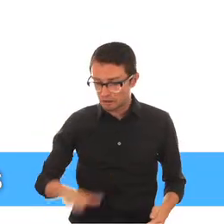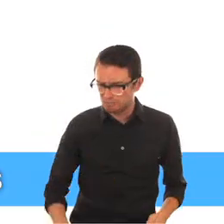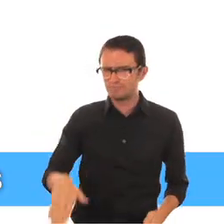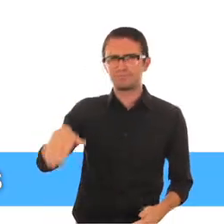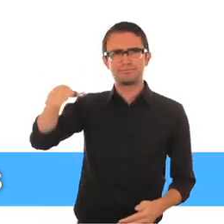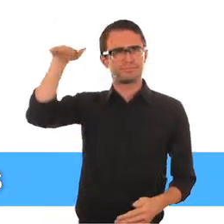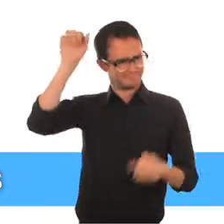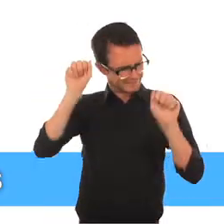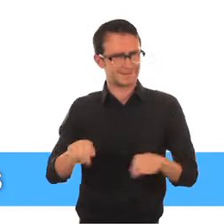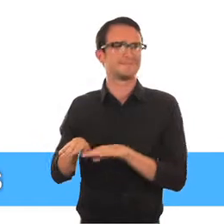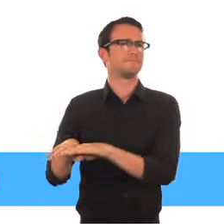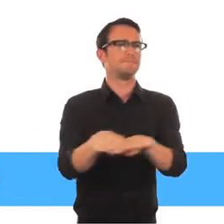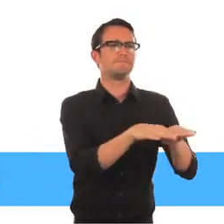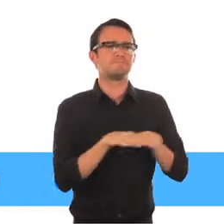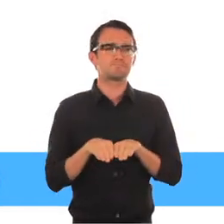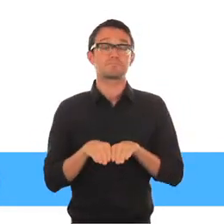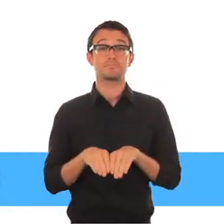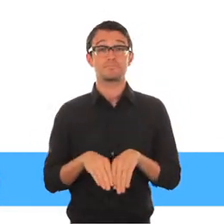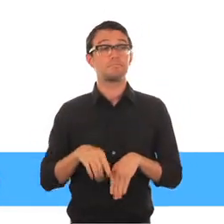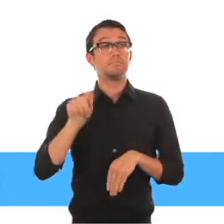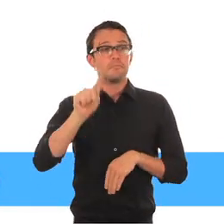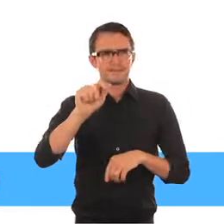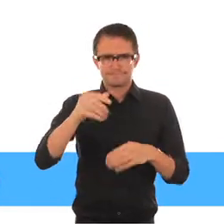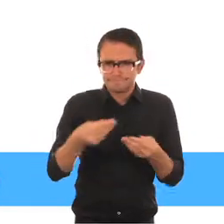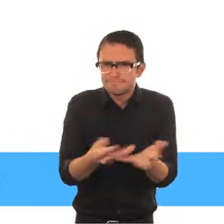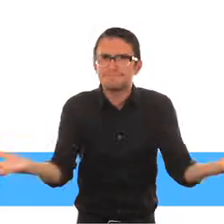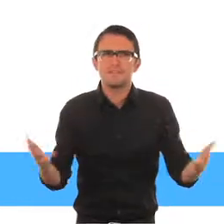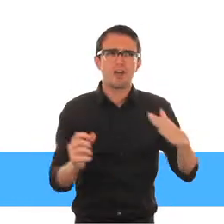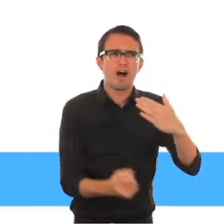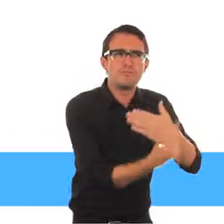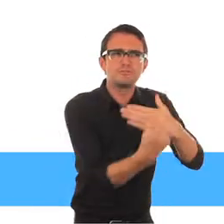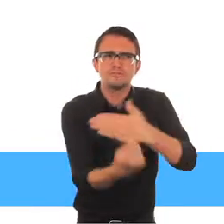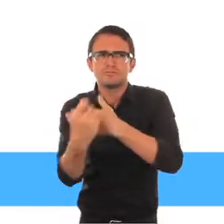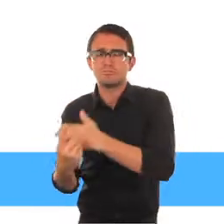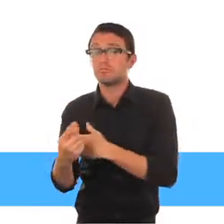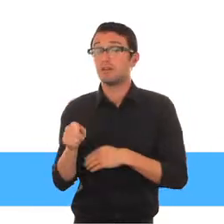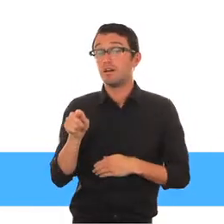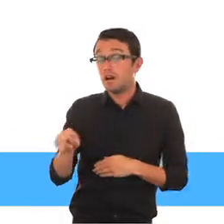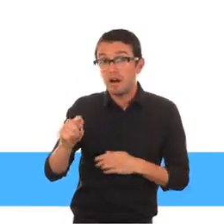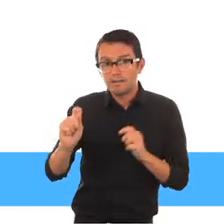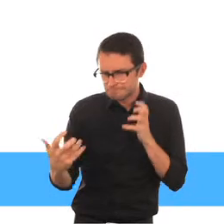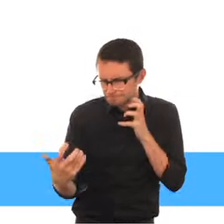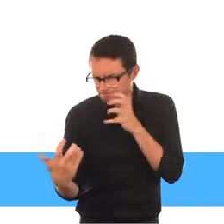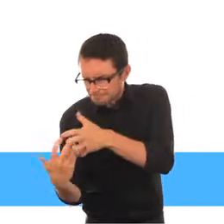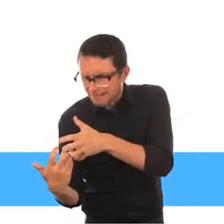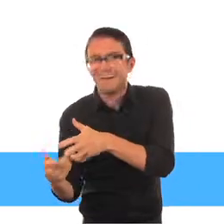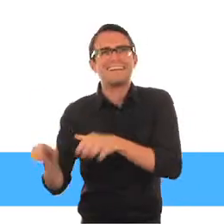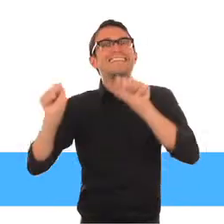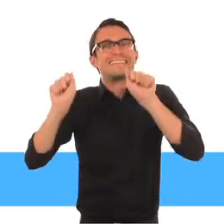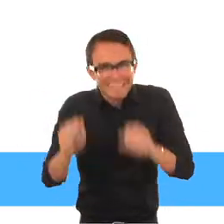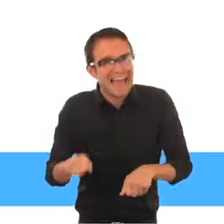A fin de lograr iguales oportunidades para los niños con discapacidad, deben considerarse sus necesidades específicas para que puedan de hecho